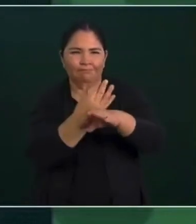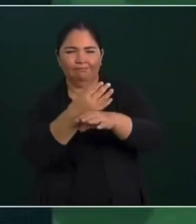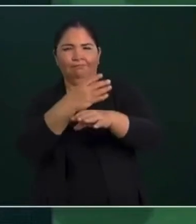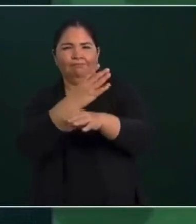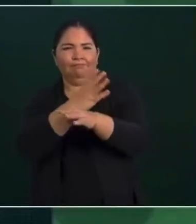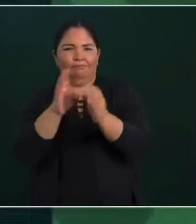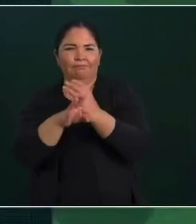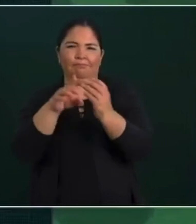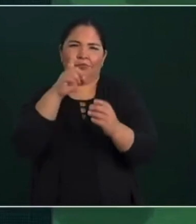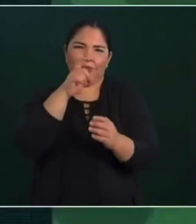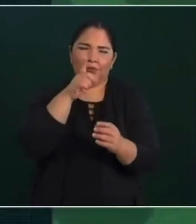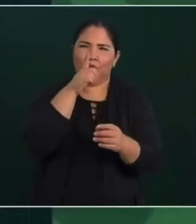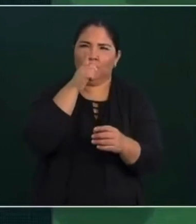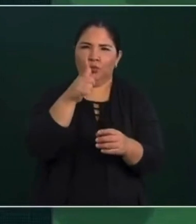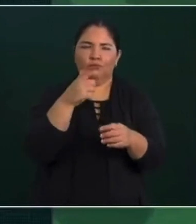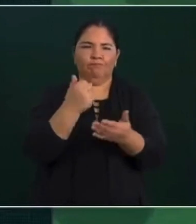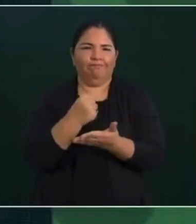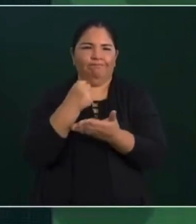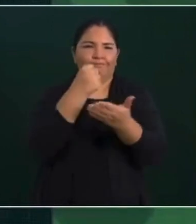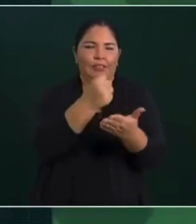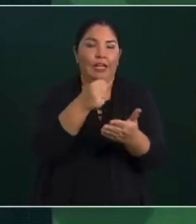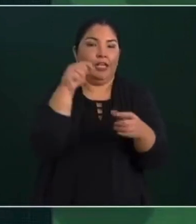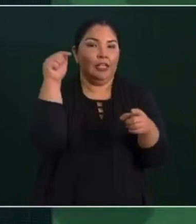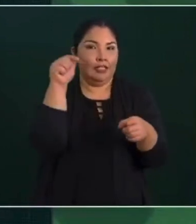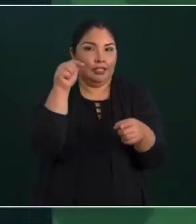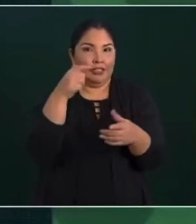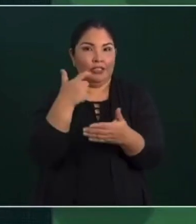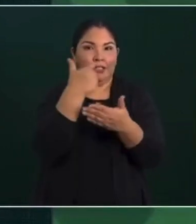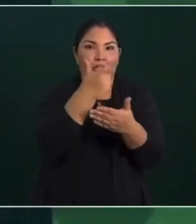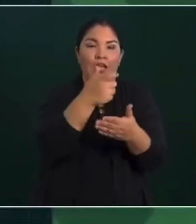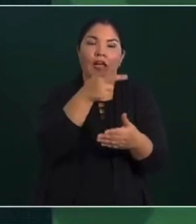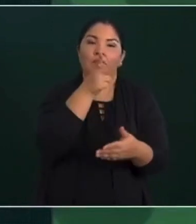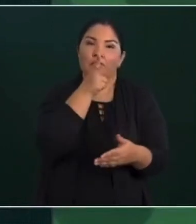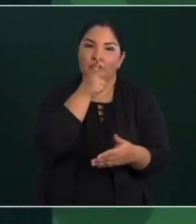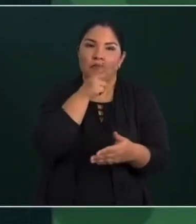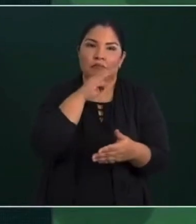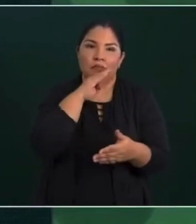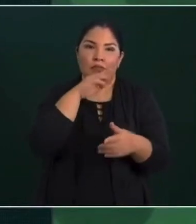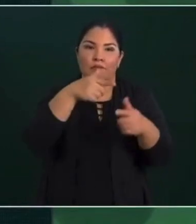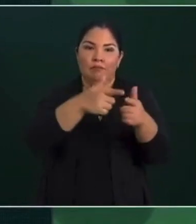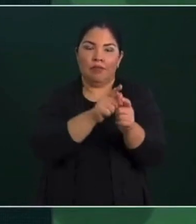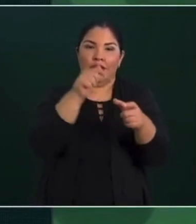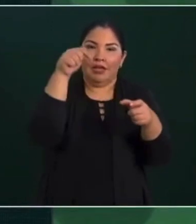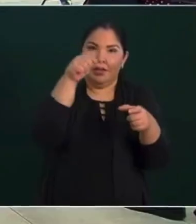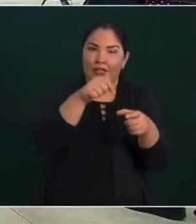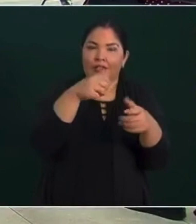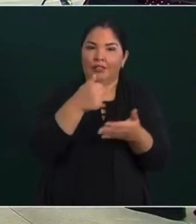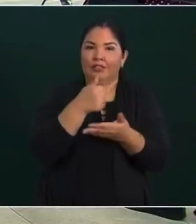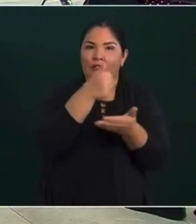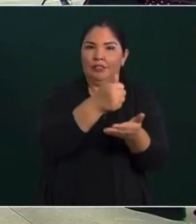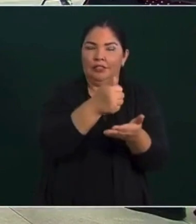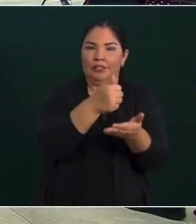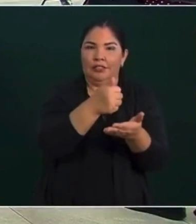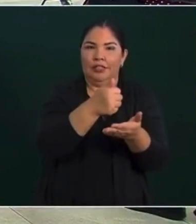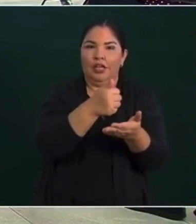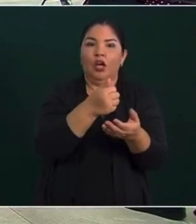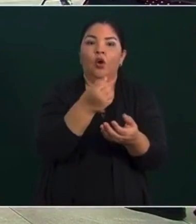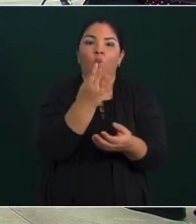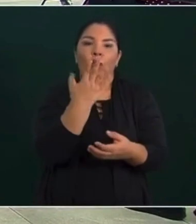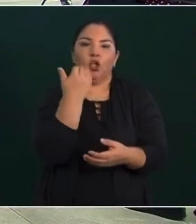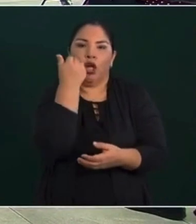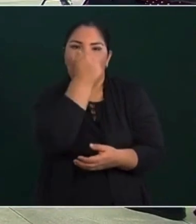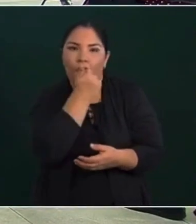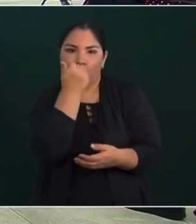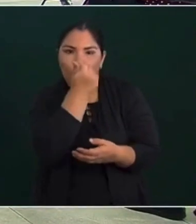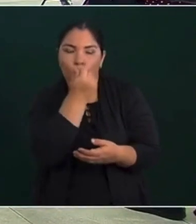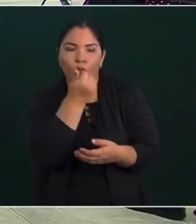se entrega a la sociedad de madres o de padres de familia y es de acuerdo al número de alumnos